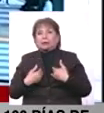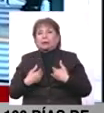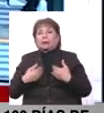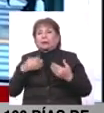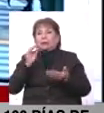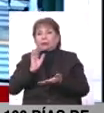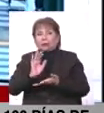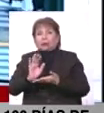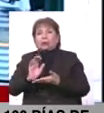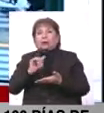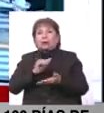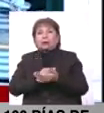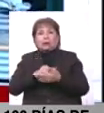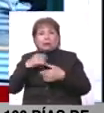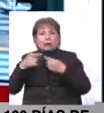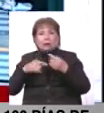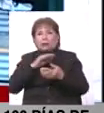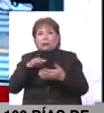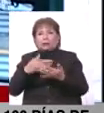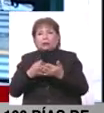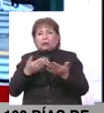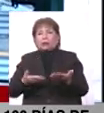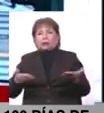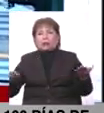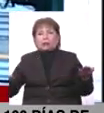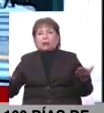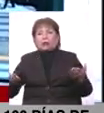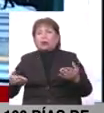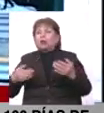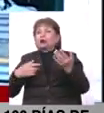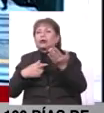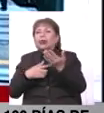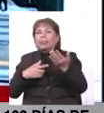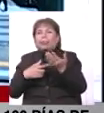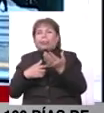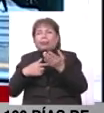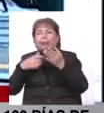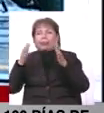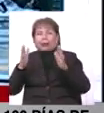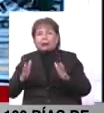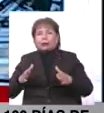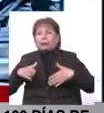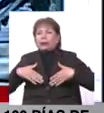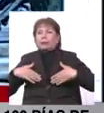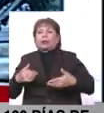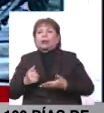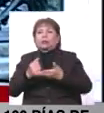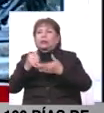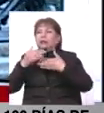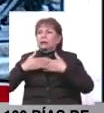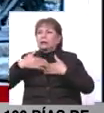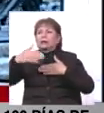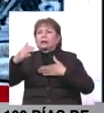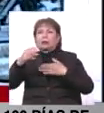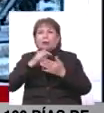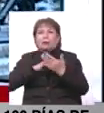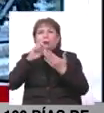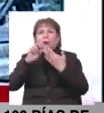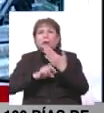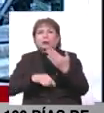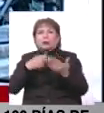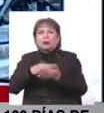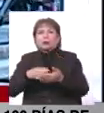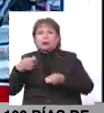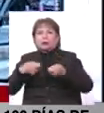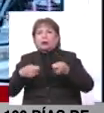pisar el acelerador y darle todas las herramientas a los técnicos para que puedan ayudar a que saquen adelante estos proyectos de inversión